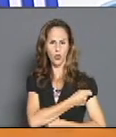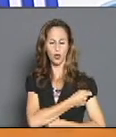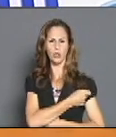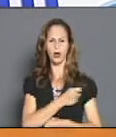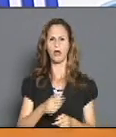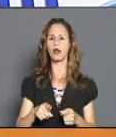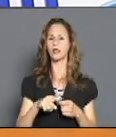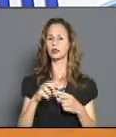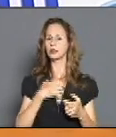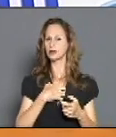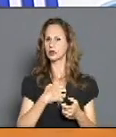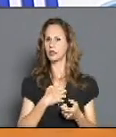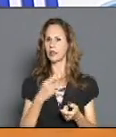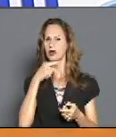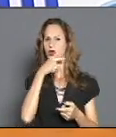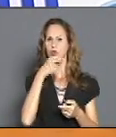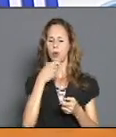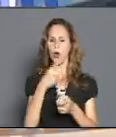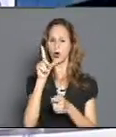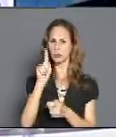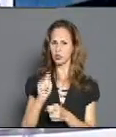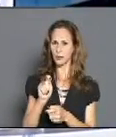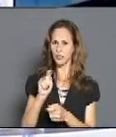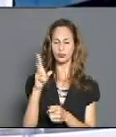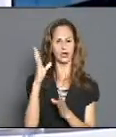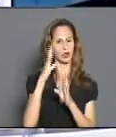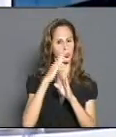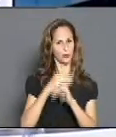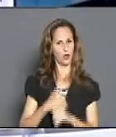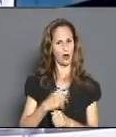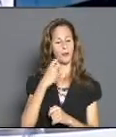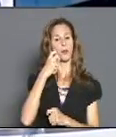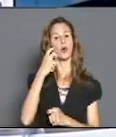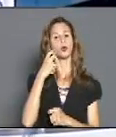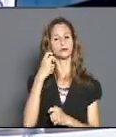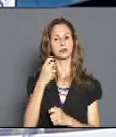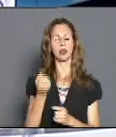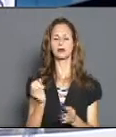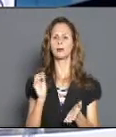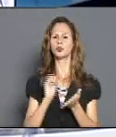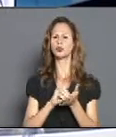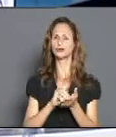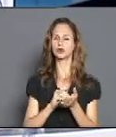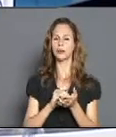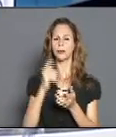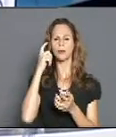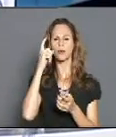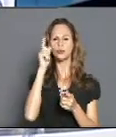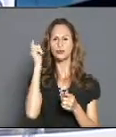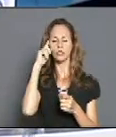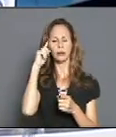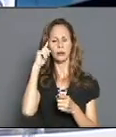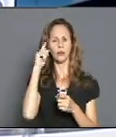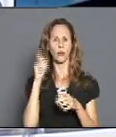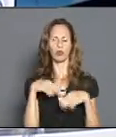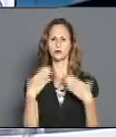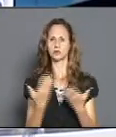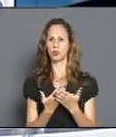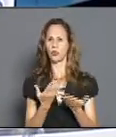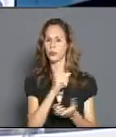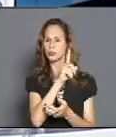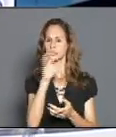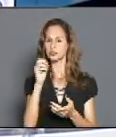ya eso se utilizó también en Cienfuegos hace una temporada, no sé si ustedes recuerdan, cuando empezó el incremento de Cienfuegos, se empezó a intervenir con